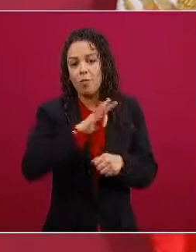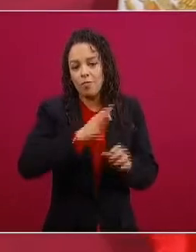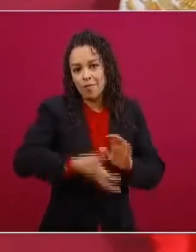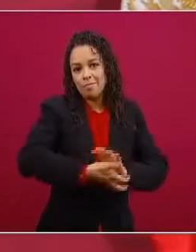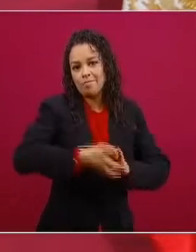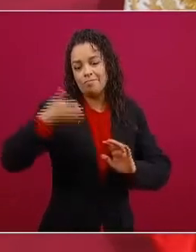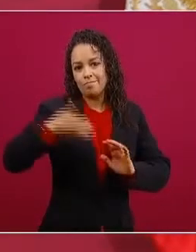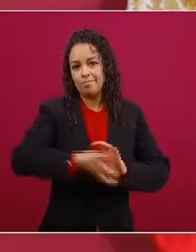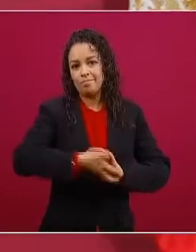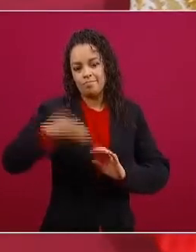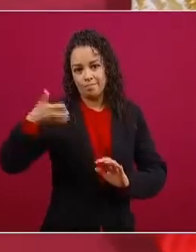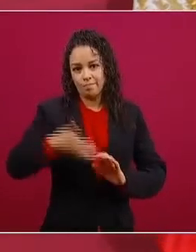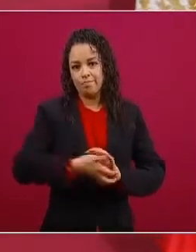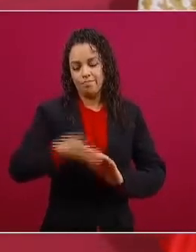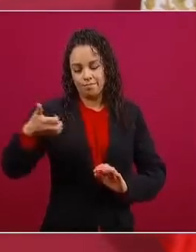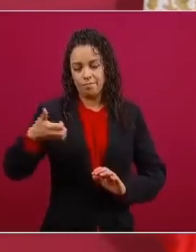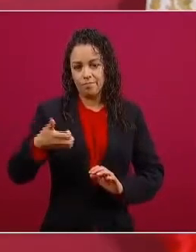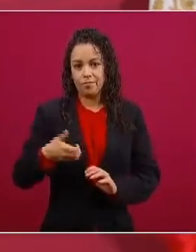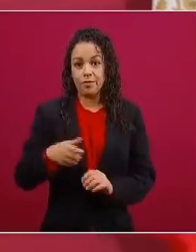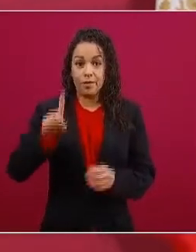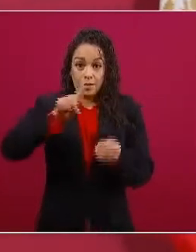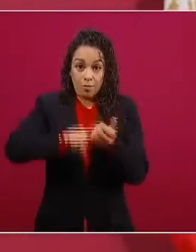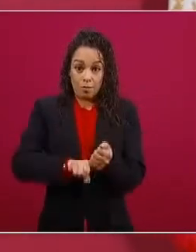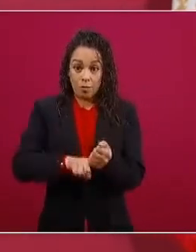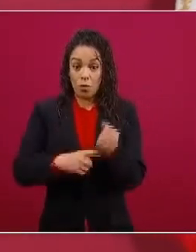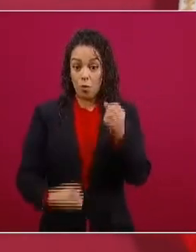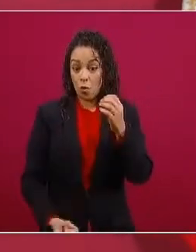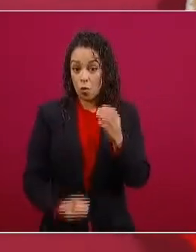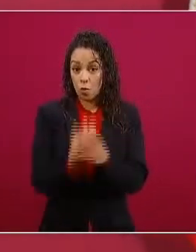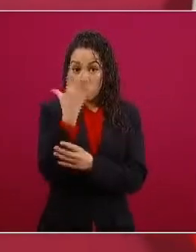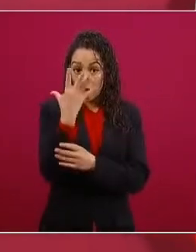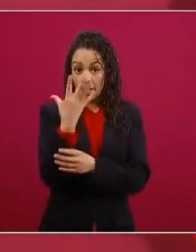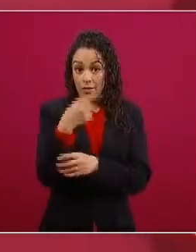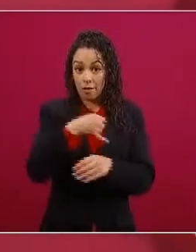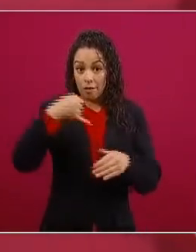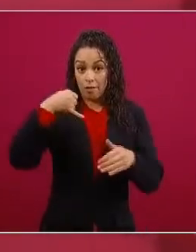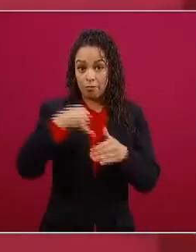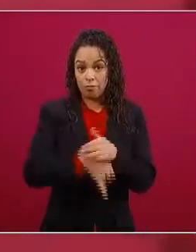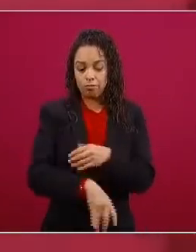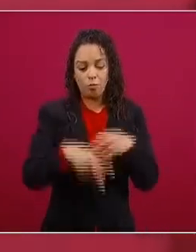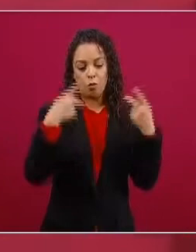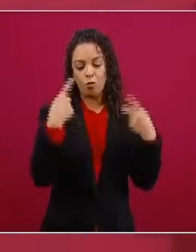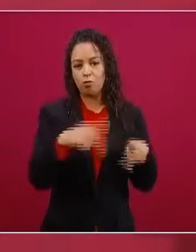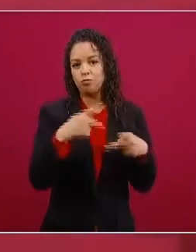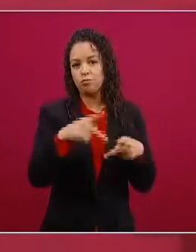Cuando son pozos nuevos traen presión natural.